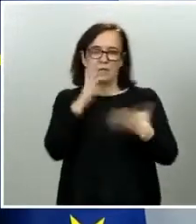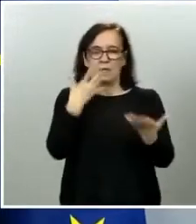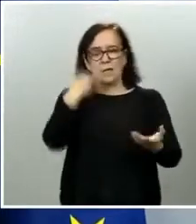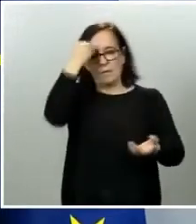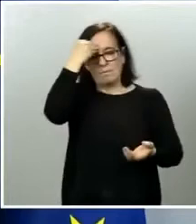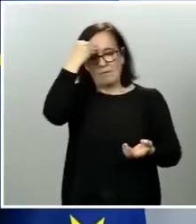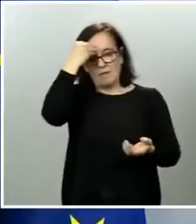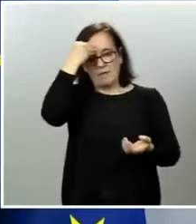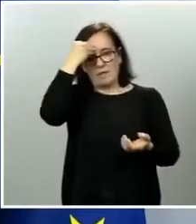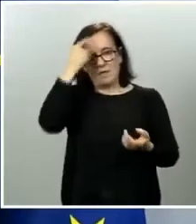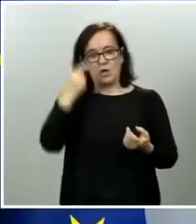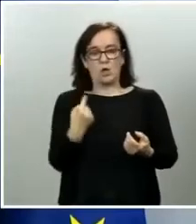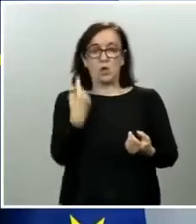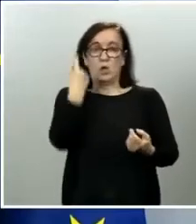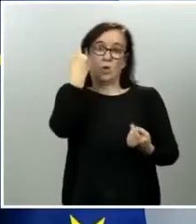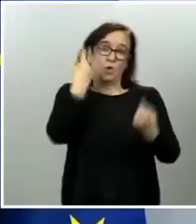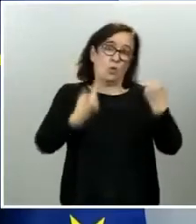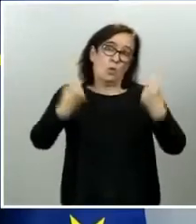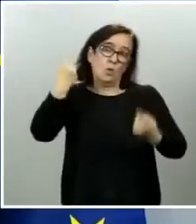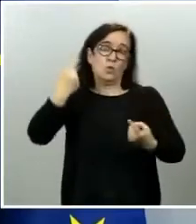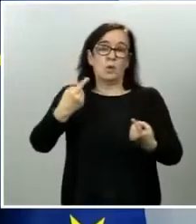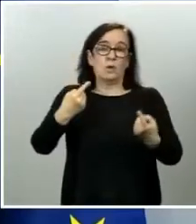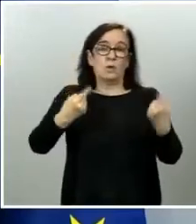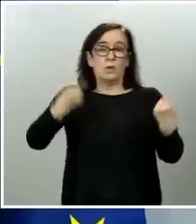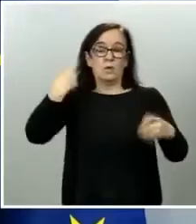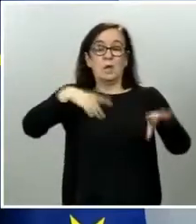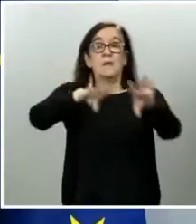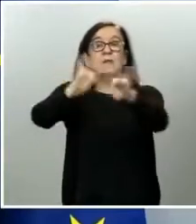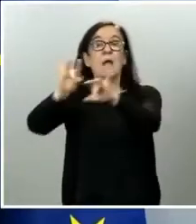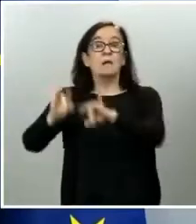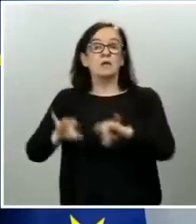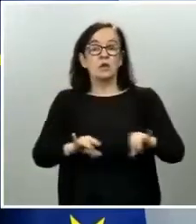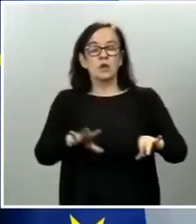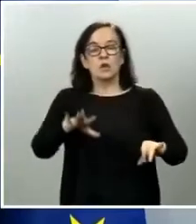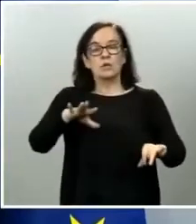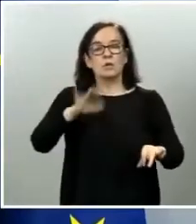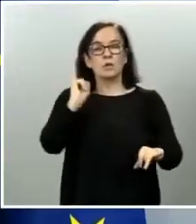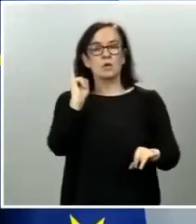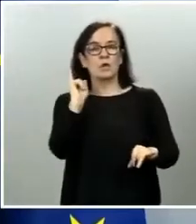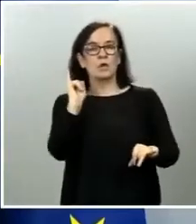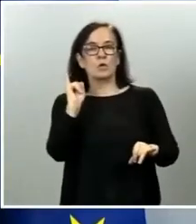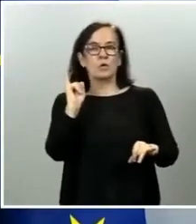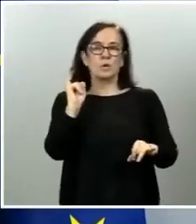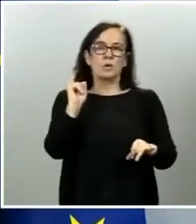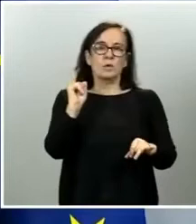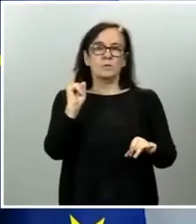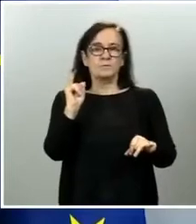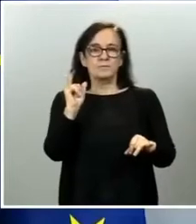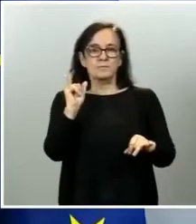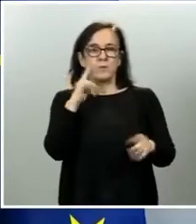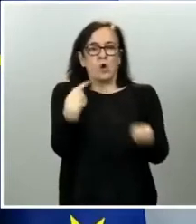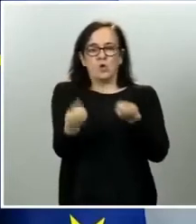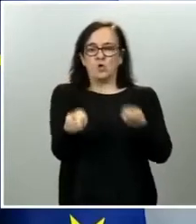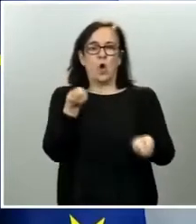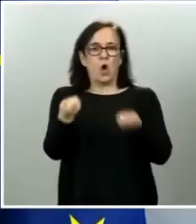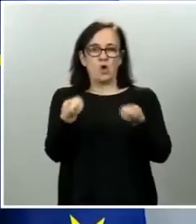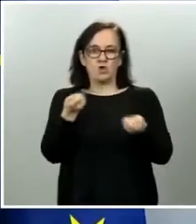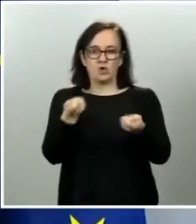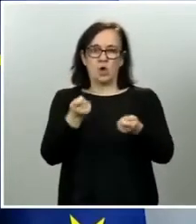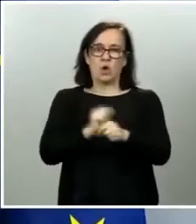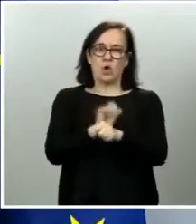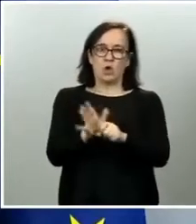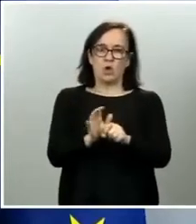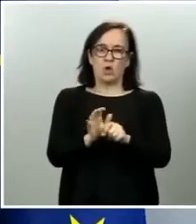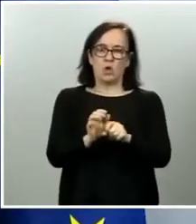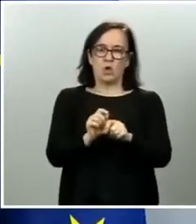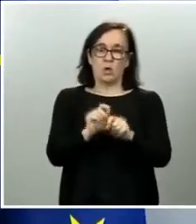que unos determinados territorios pues tienen un control del COVID-19 mayor